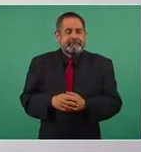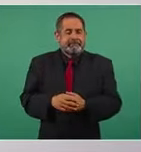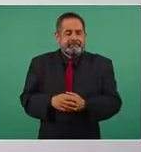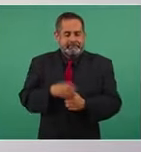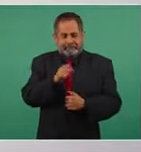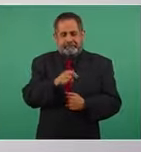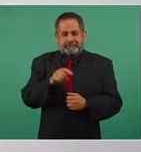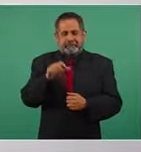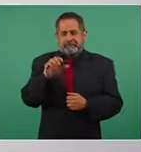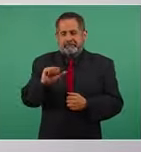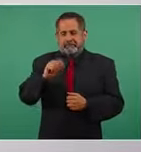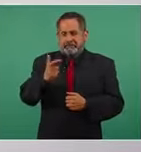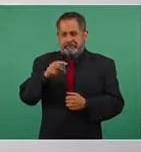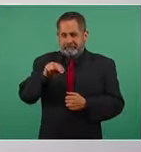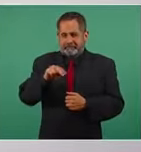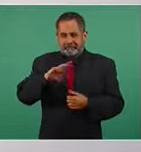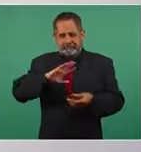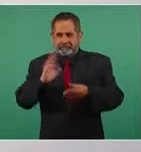la nación